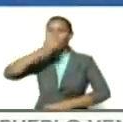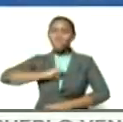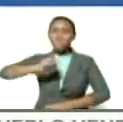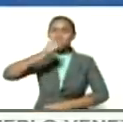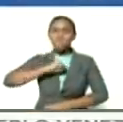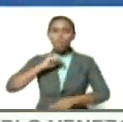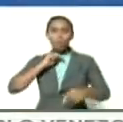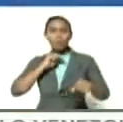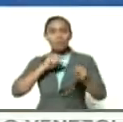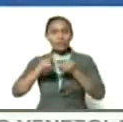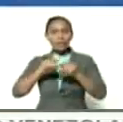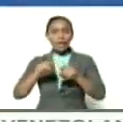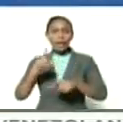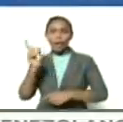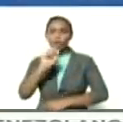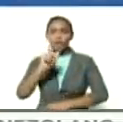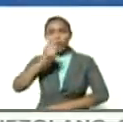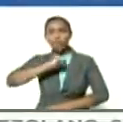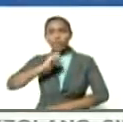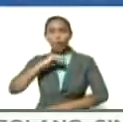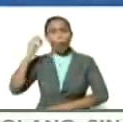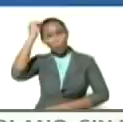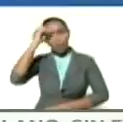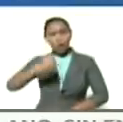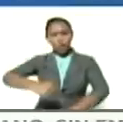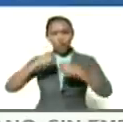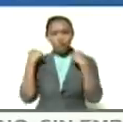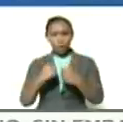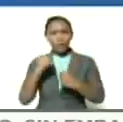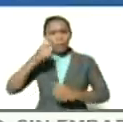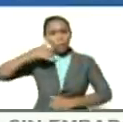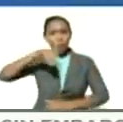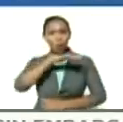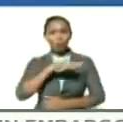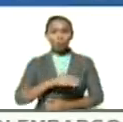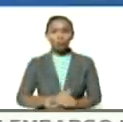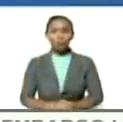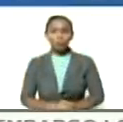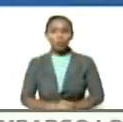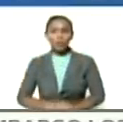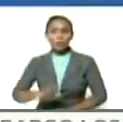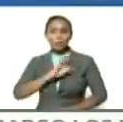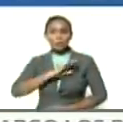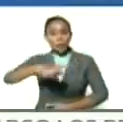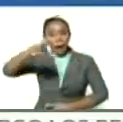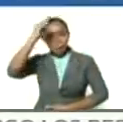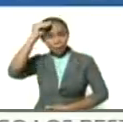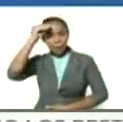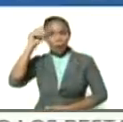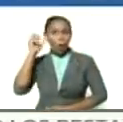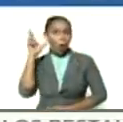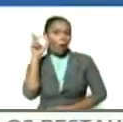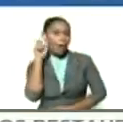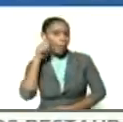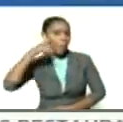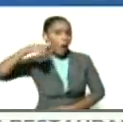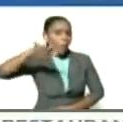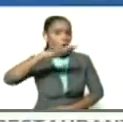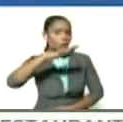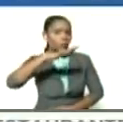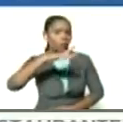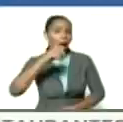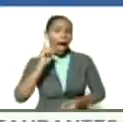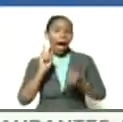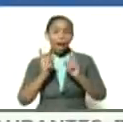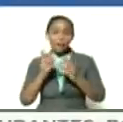crítica el que no aguante la opinión dura del pueblo tenemos que aprender a oír al pueblo muchas